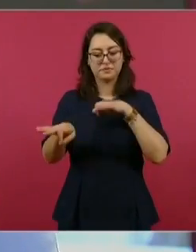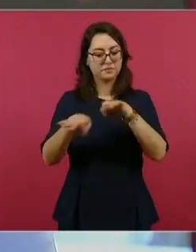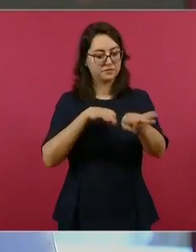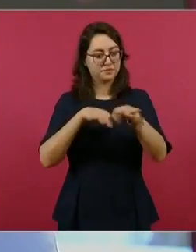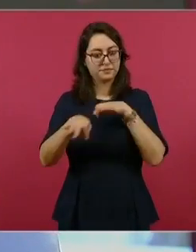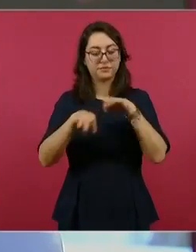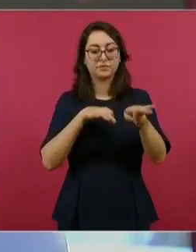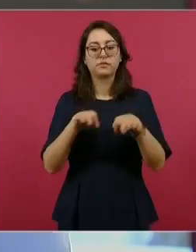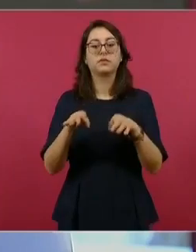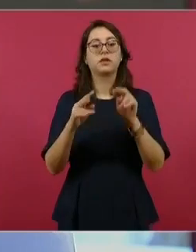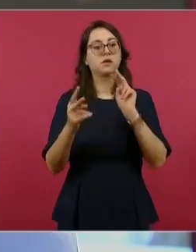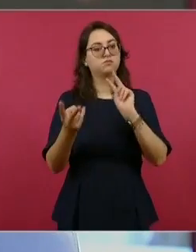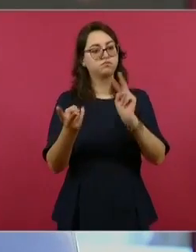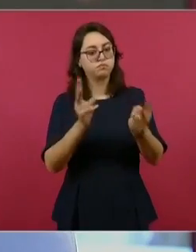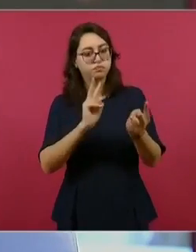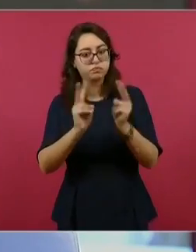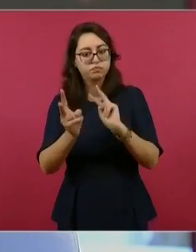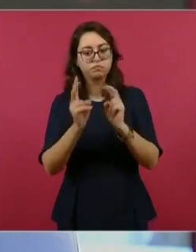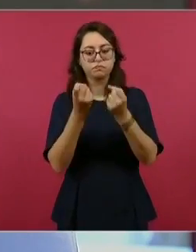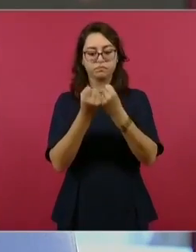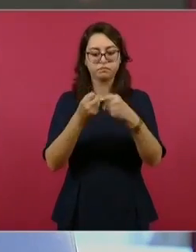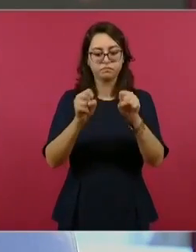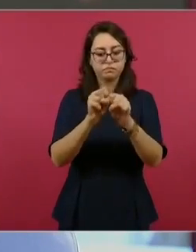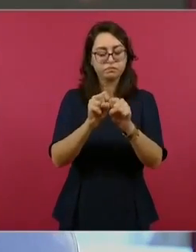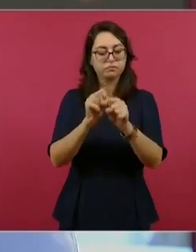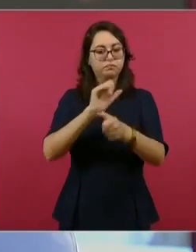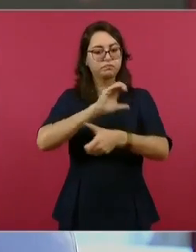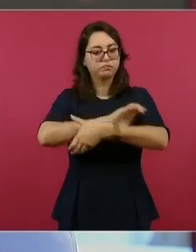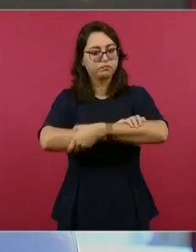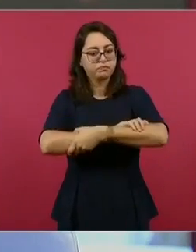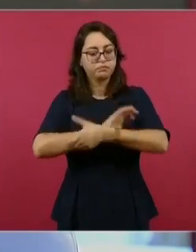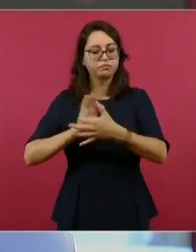somos socios y somos aliados.